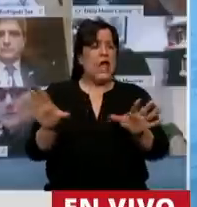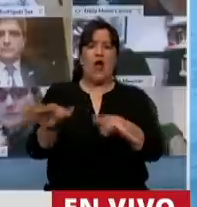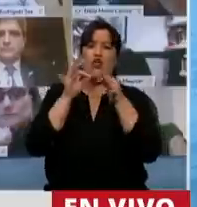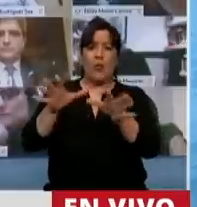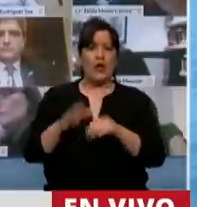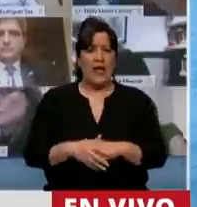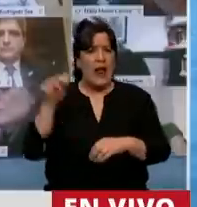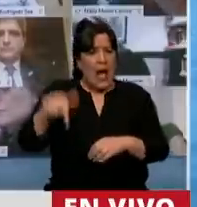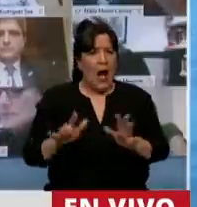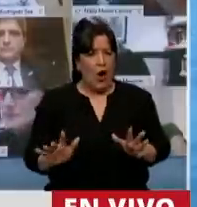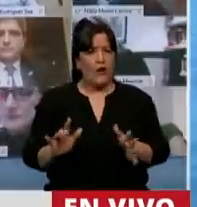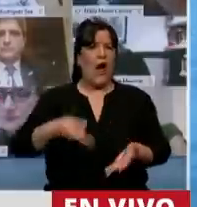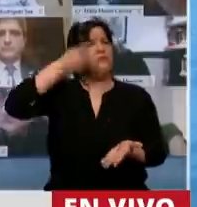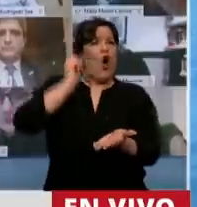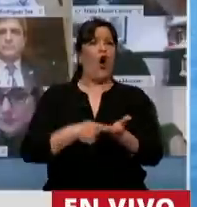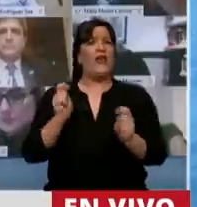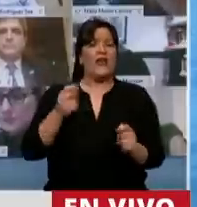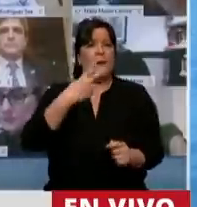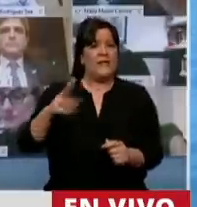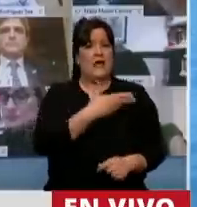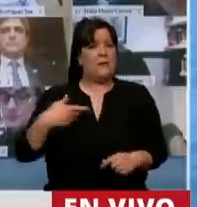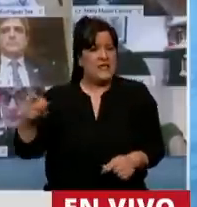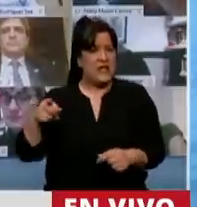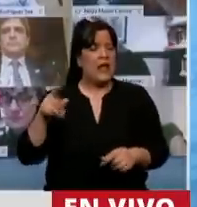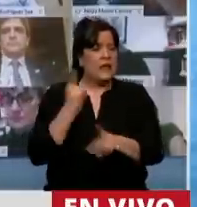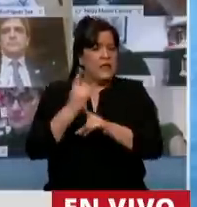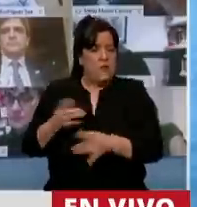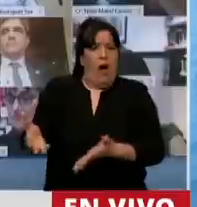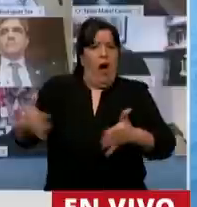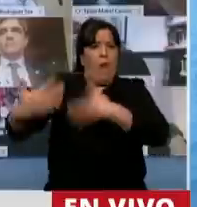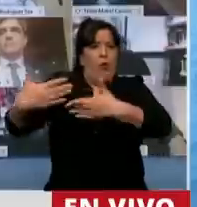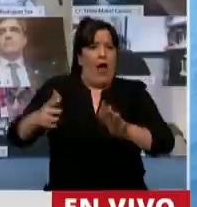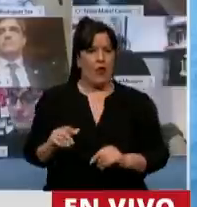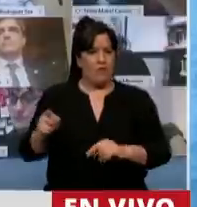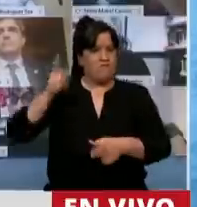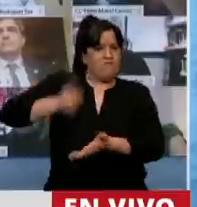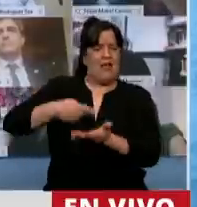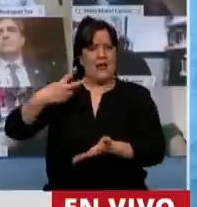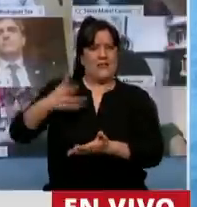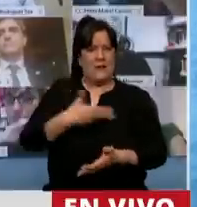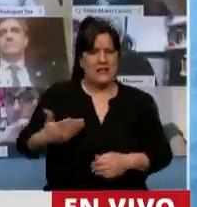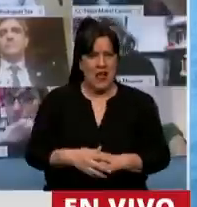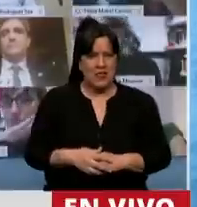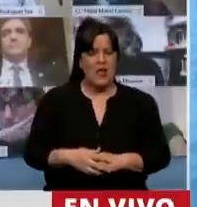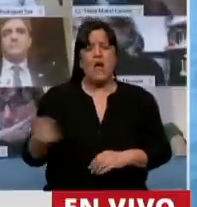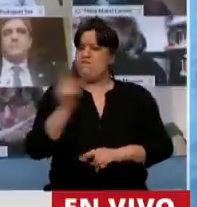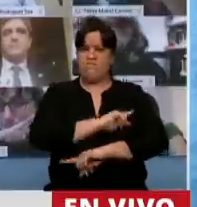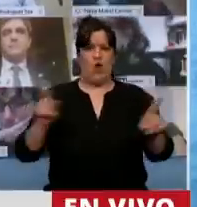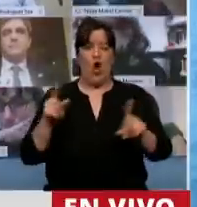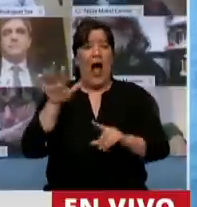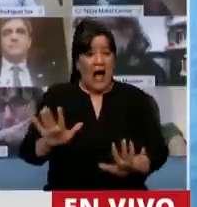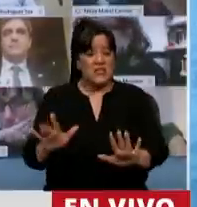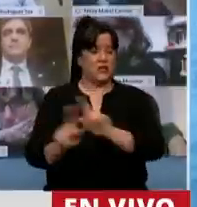quieren, por orden de la vicepresidente que los lleva a los empujones. No vamos a permitir que